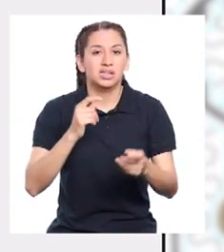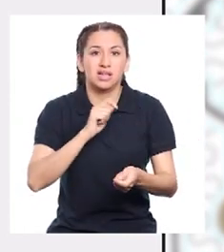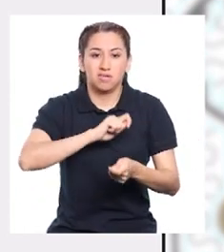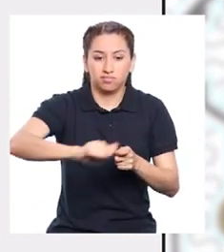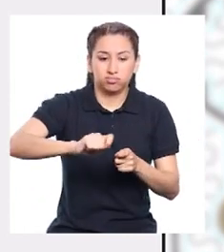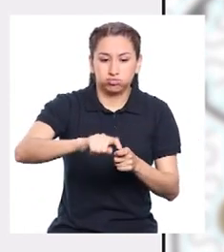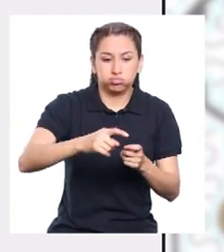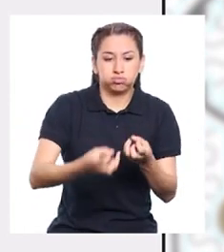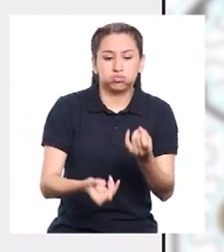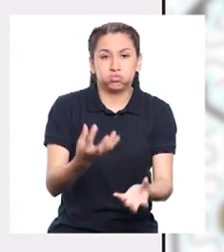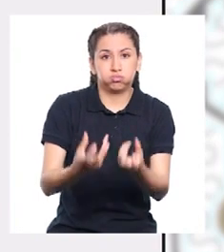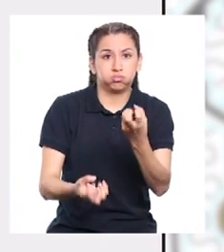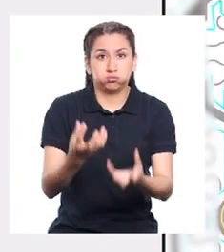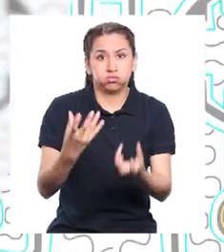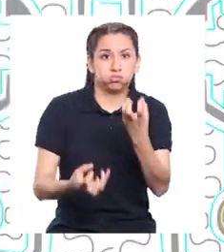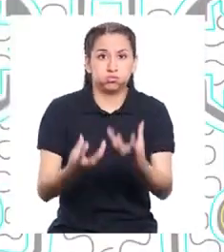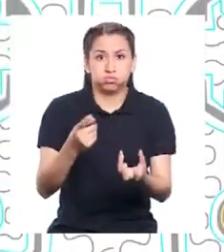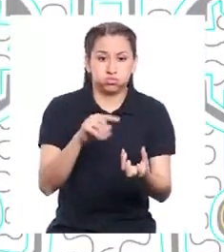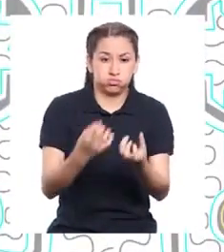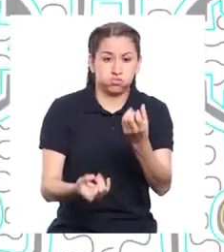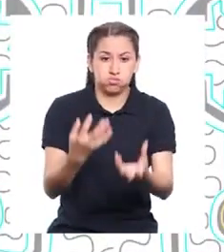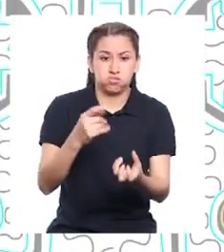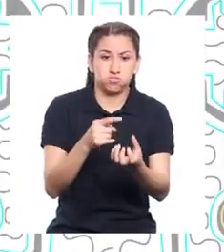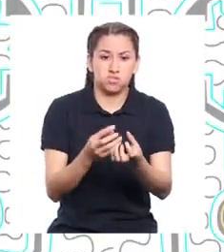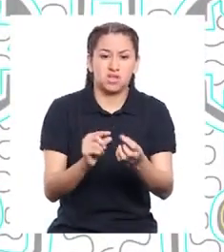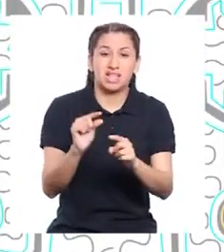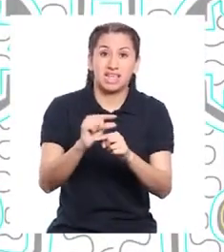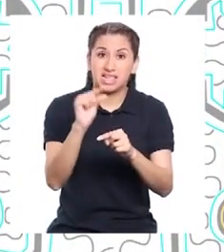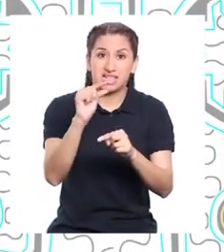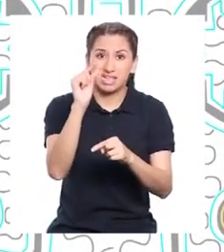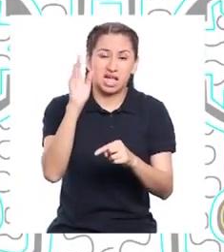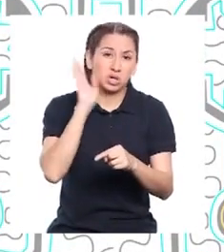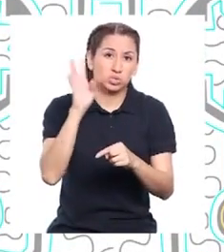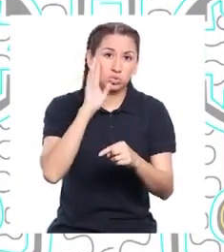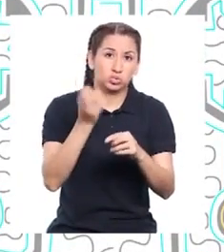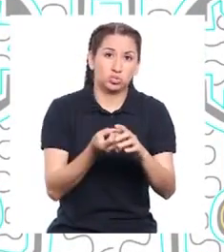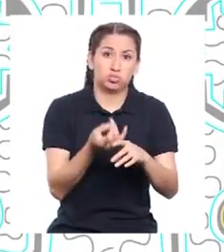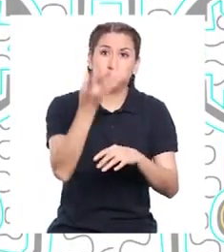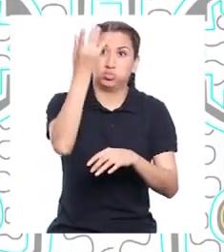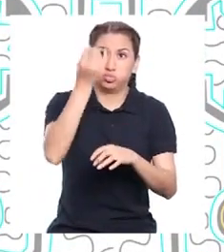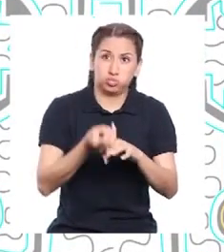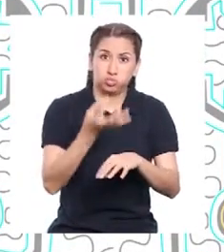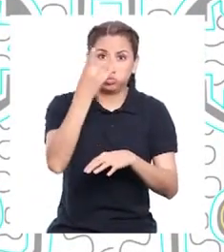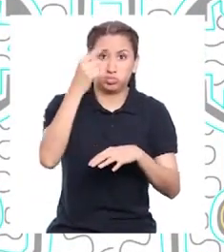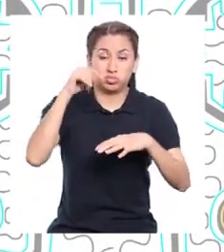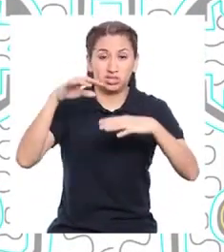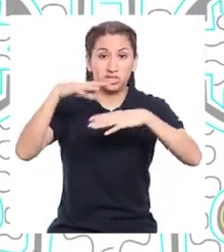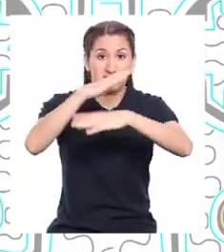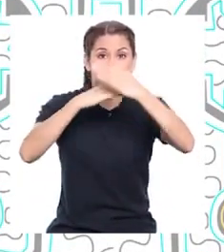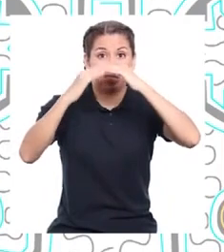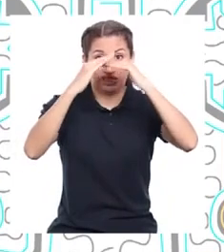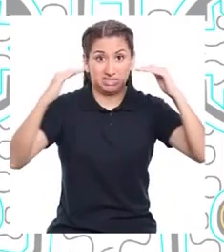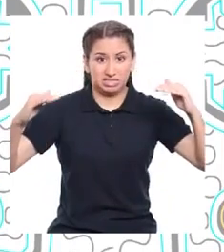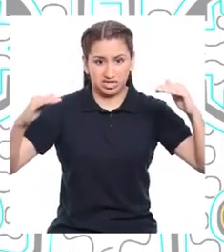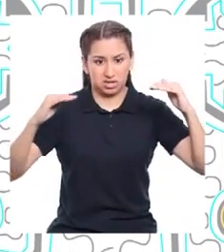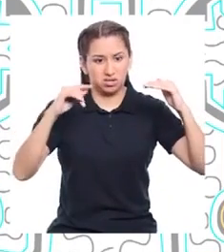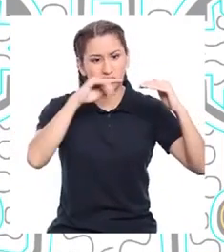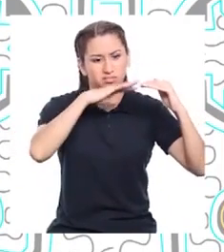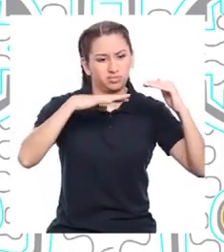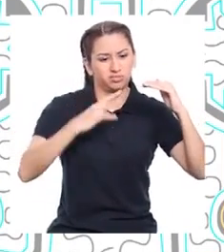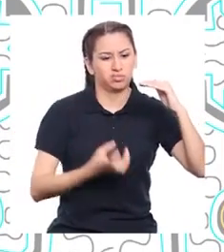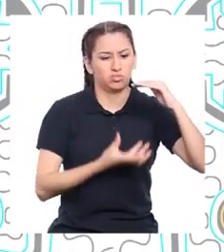la quema de combustibles fósiles. Al existir mayor cantidad de gases de efecto invernadero en la atmósfera, estos gases